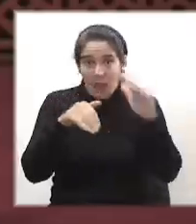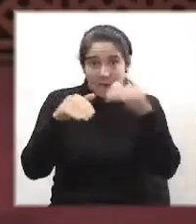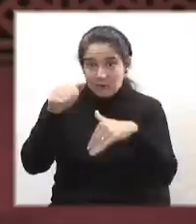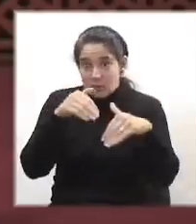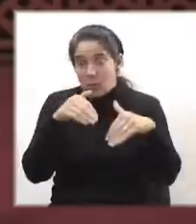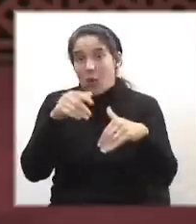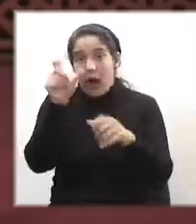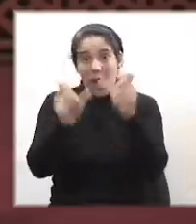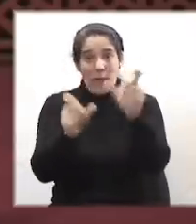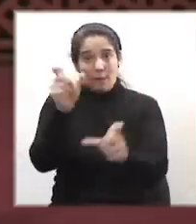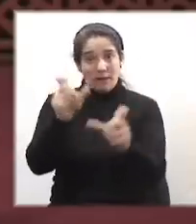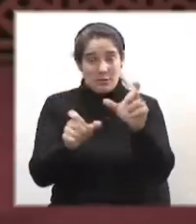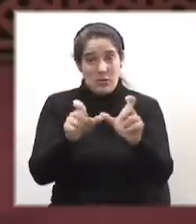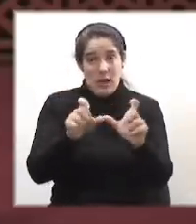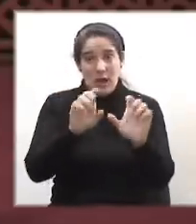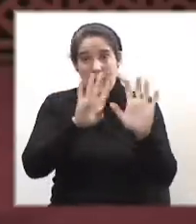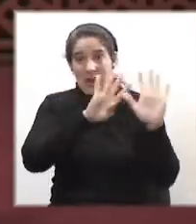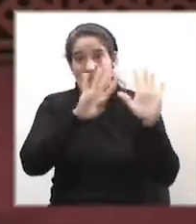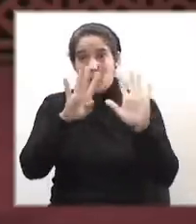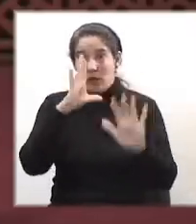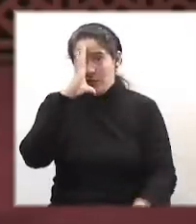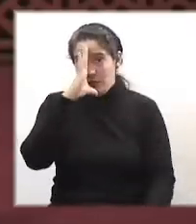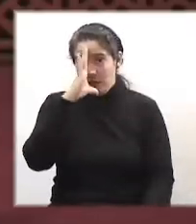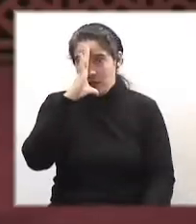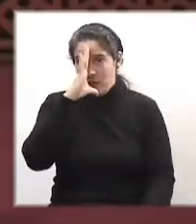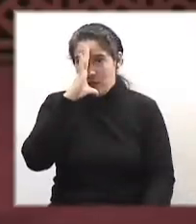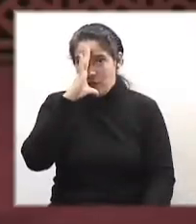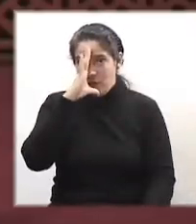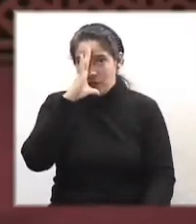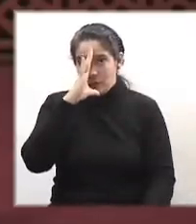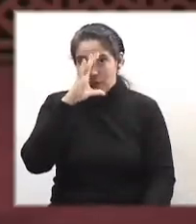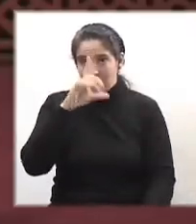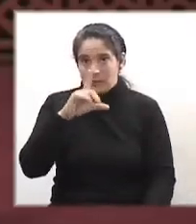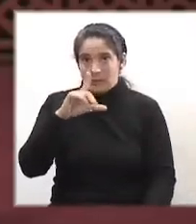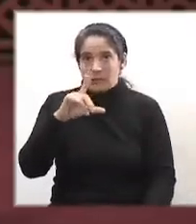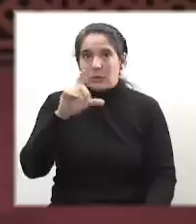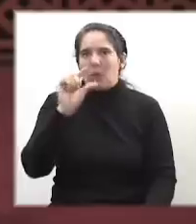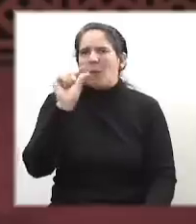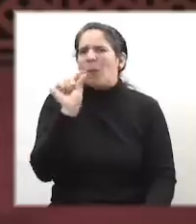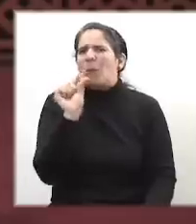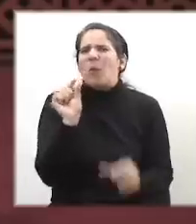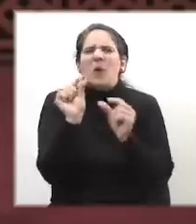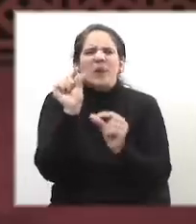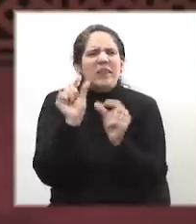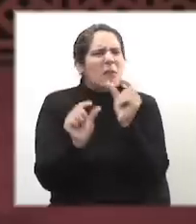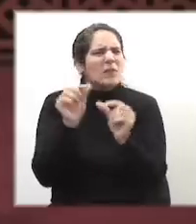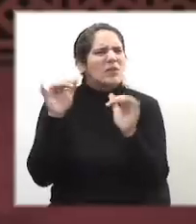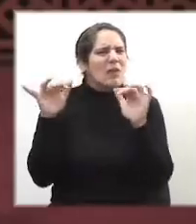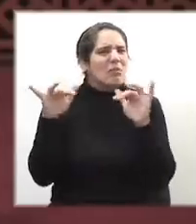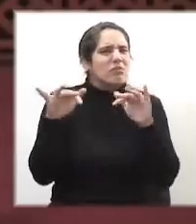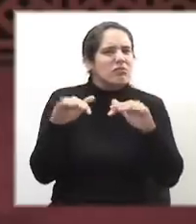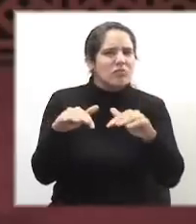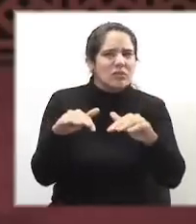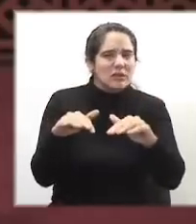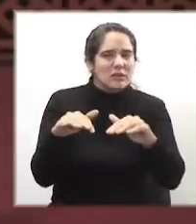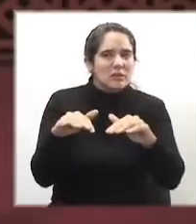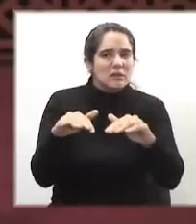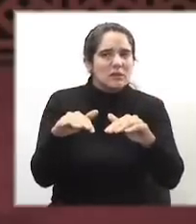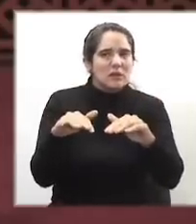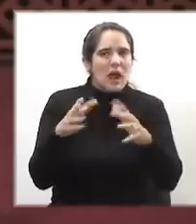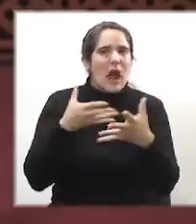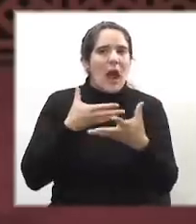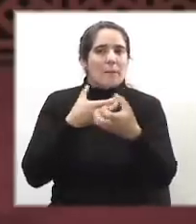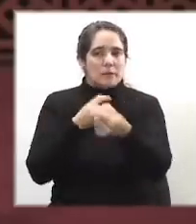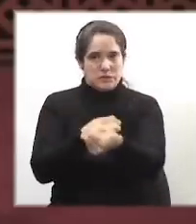Plaza Independencia el 9 de febrero, concurrió un escaso centenar de personas a